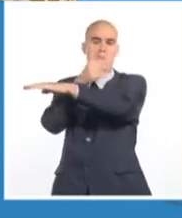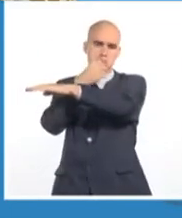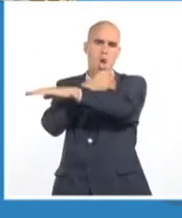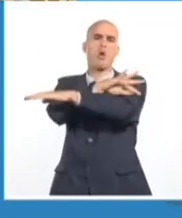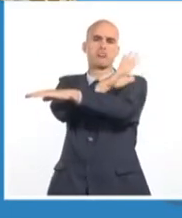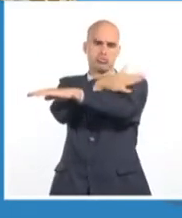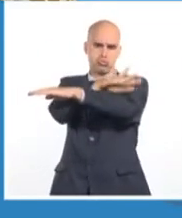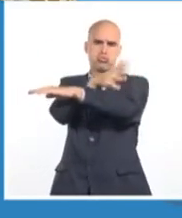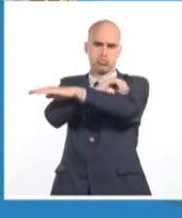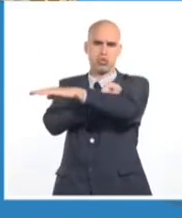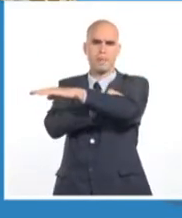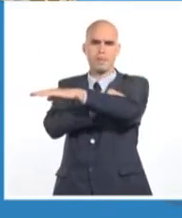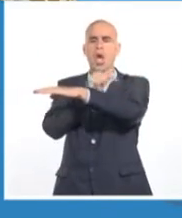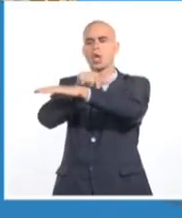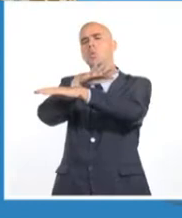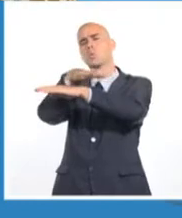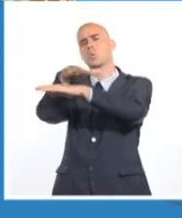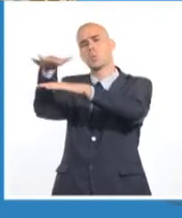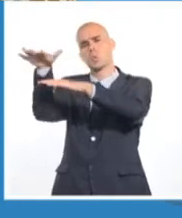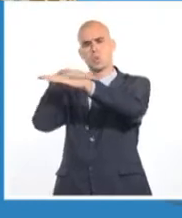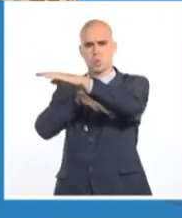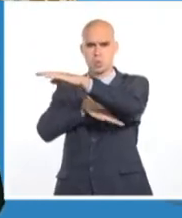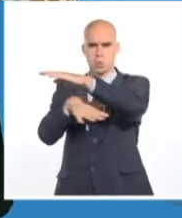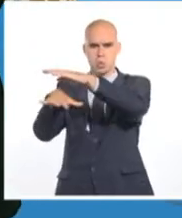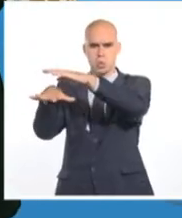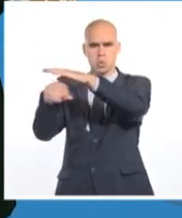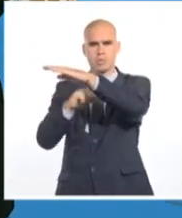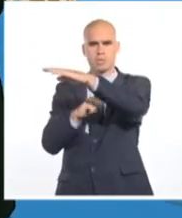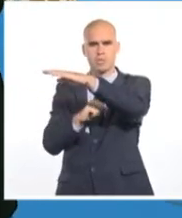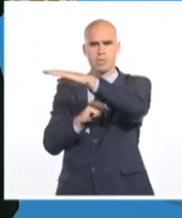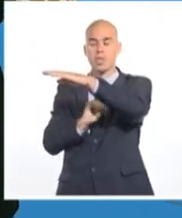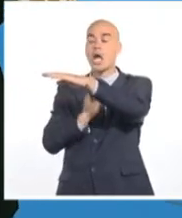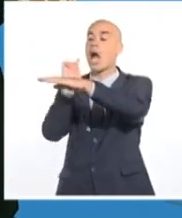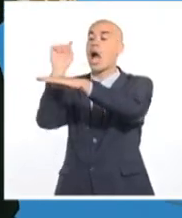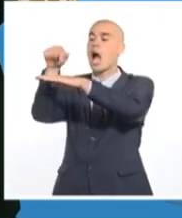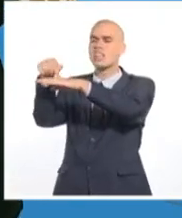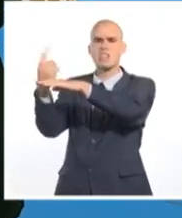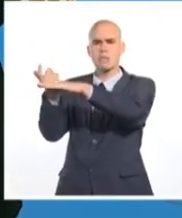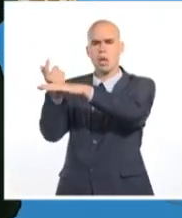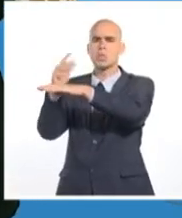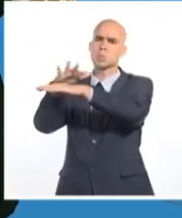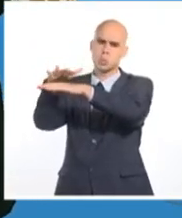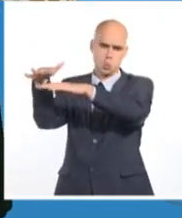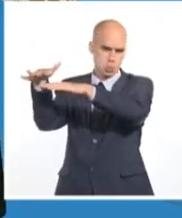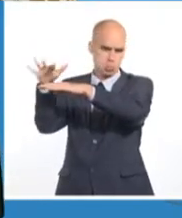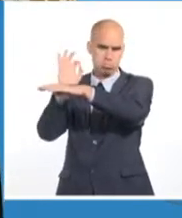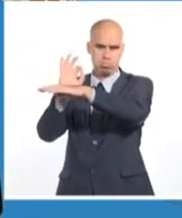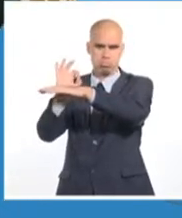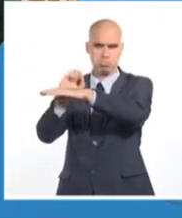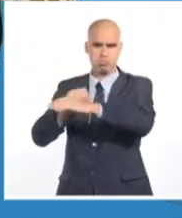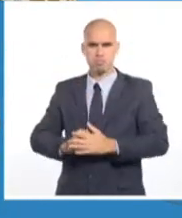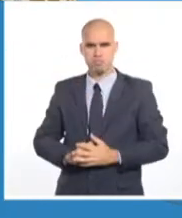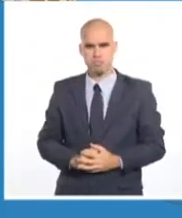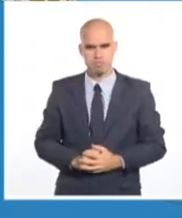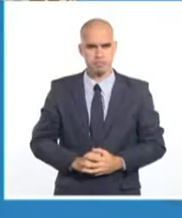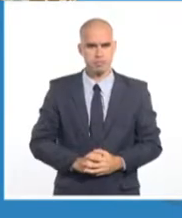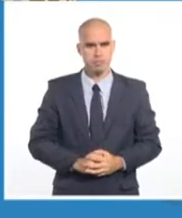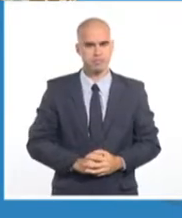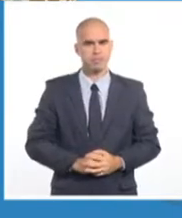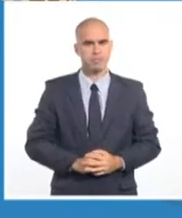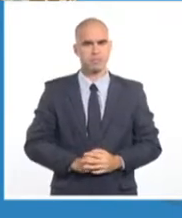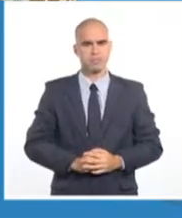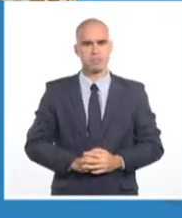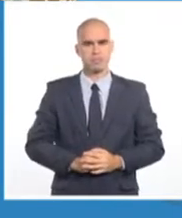oleaje en el resto de los litorales, excepto en el litoral norte occidental y también en la sur occidental y central, donde habrá poco